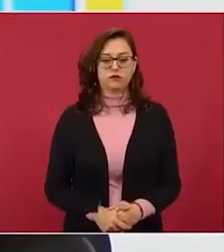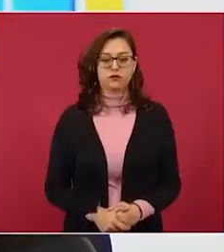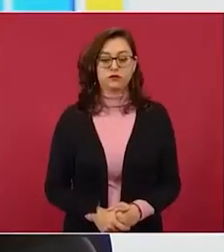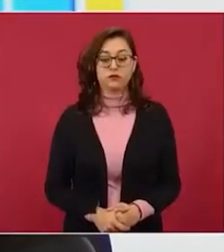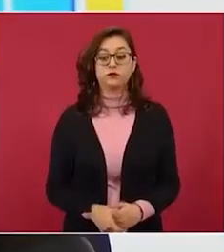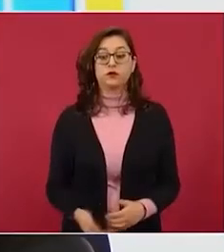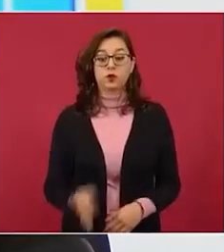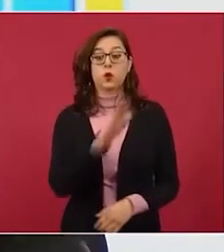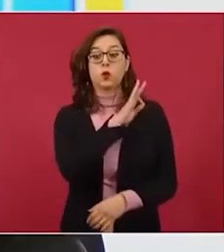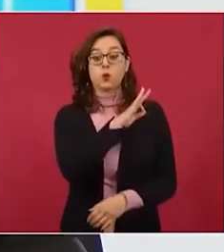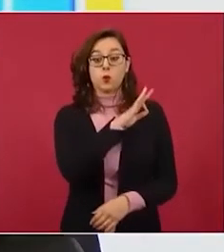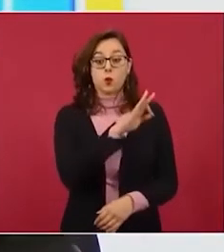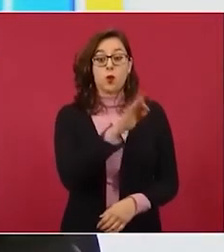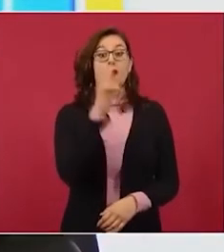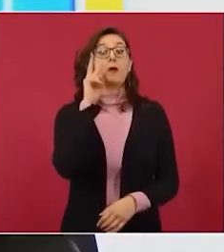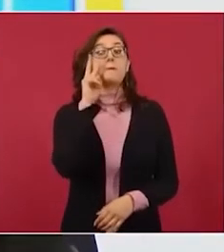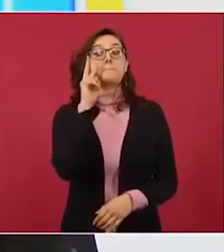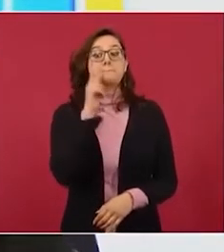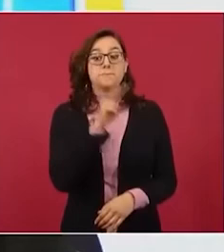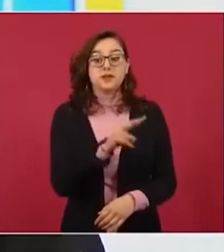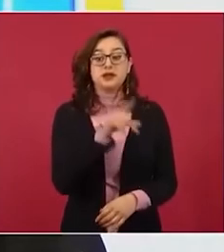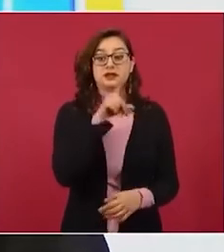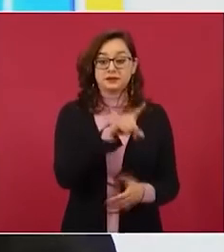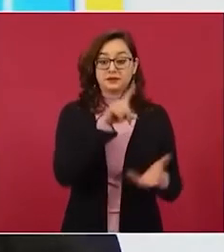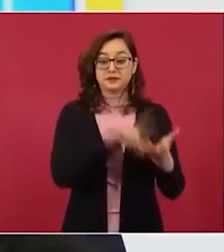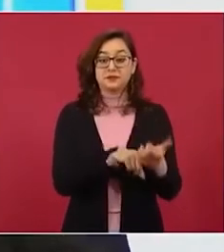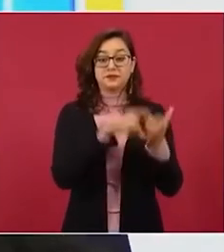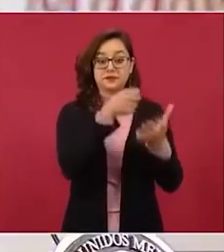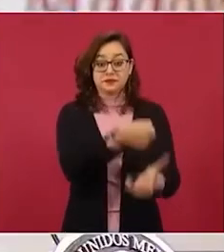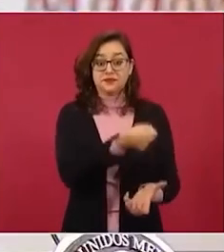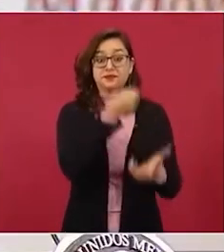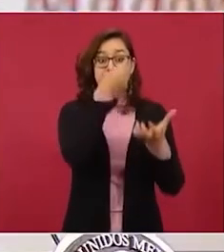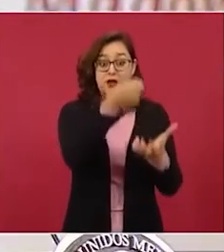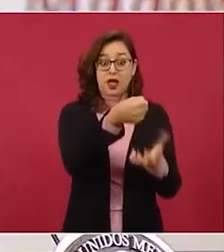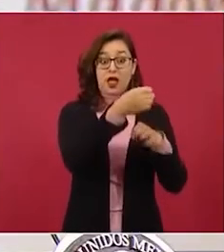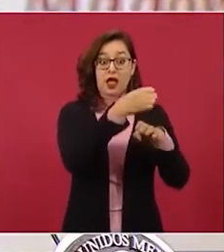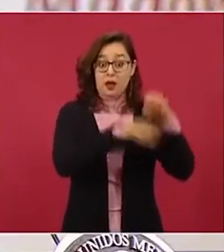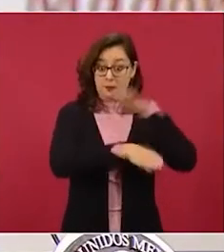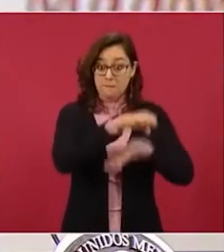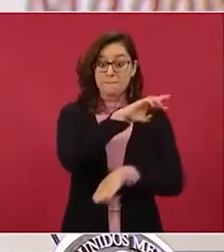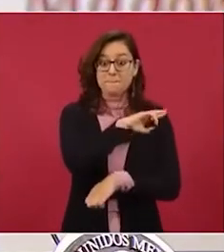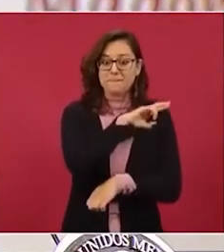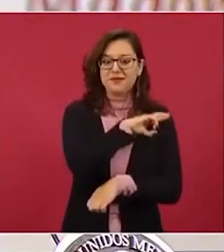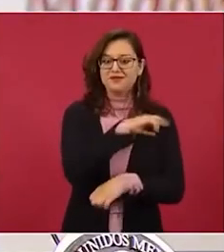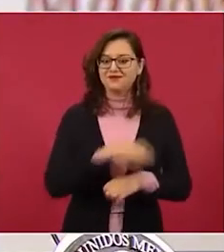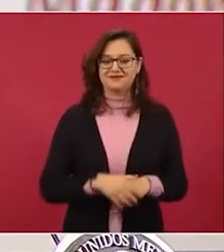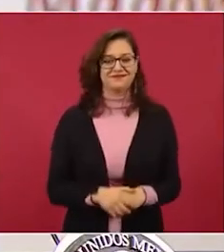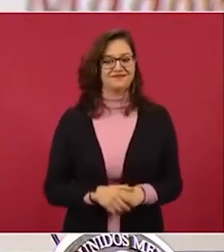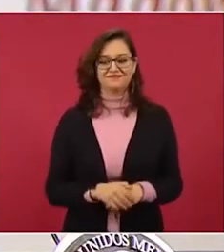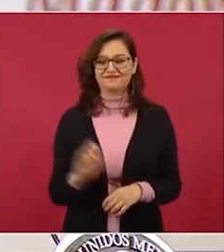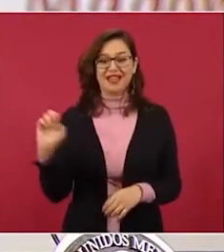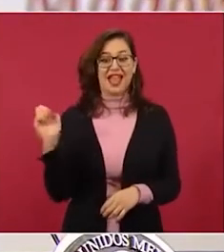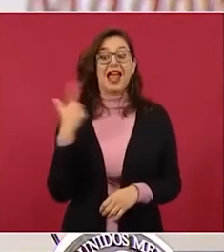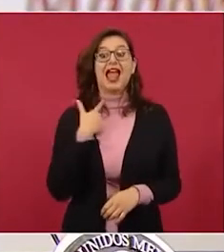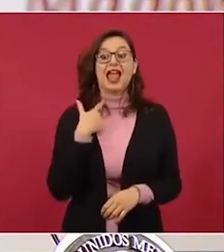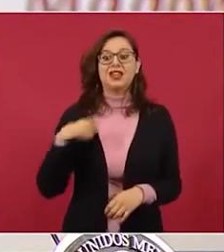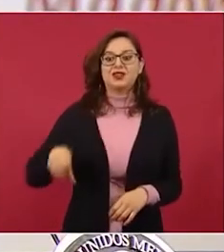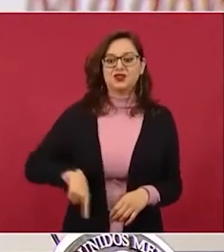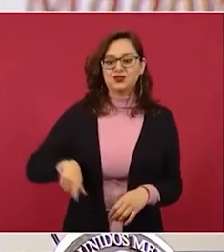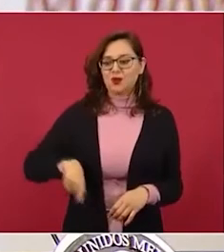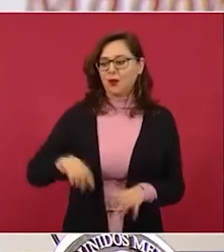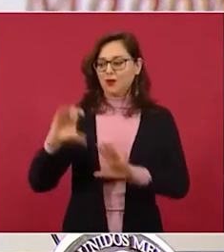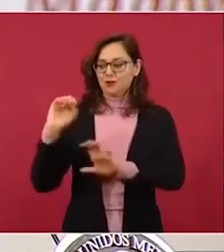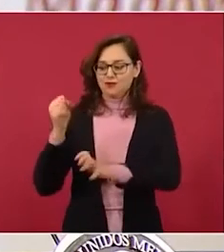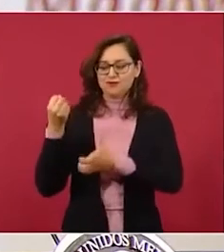son inversiones donde participaron los fondos de México por políticas neoliberales fondos de